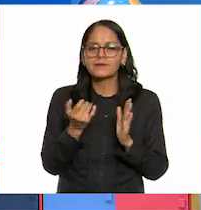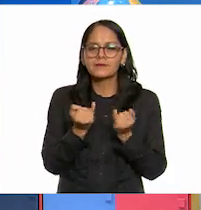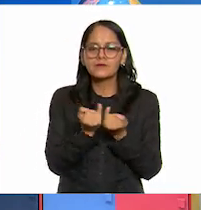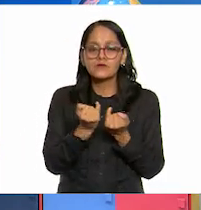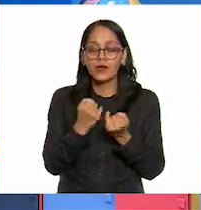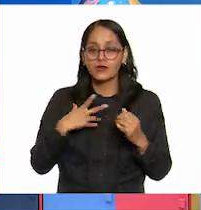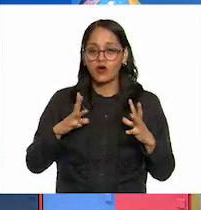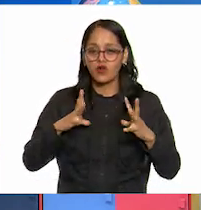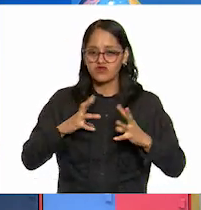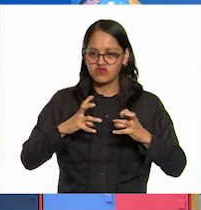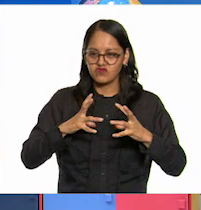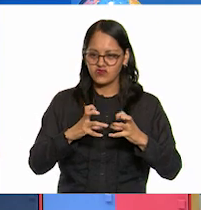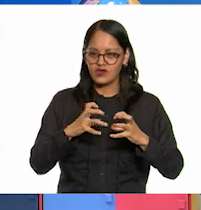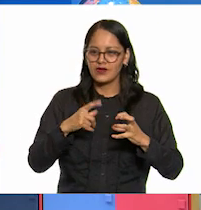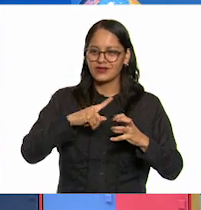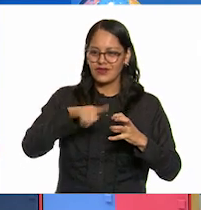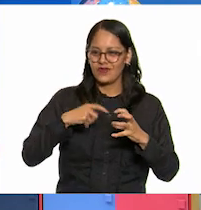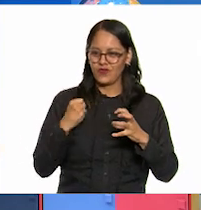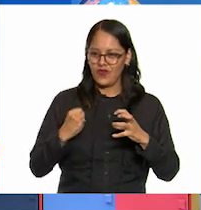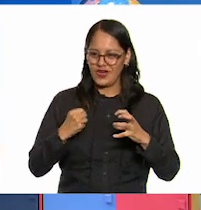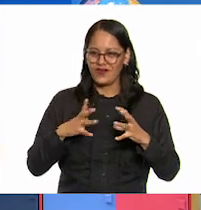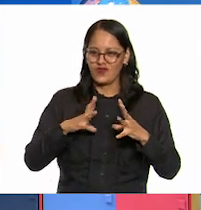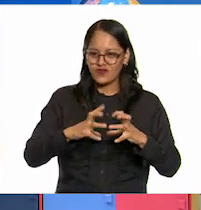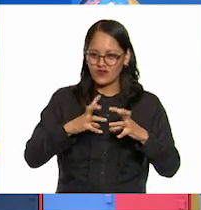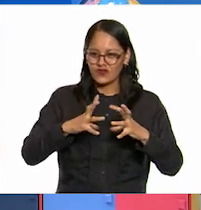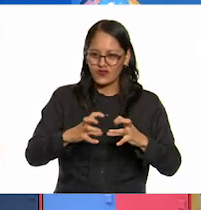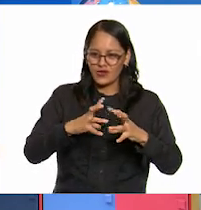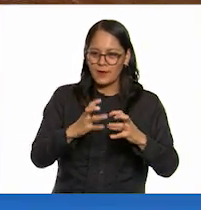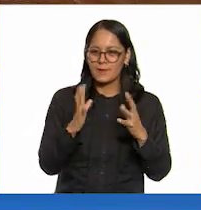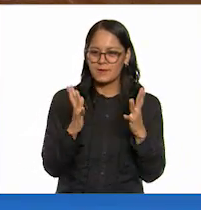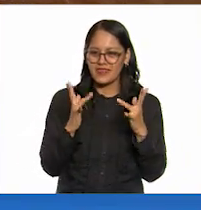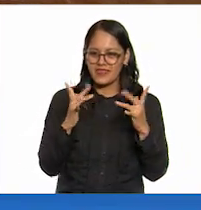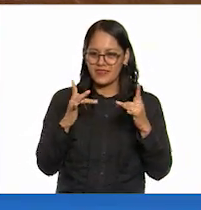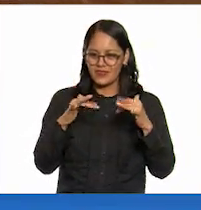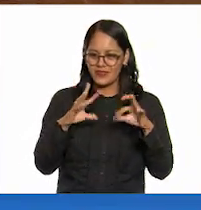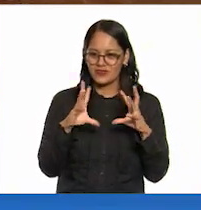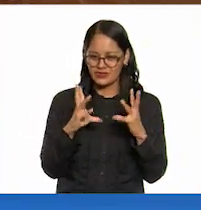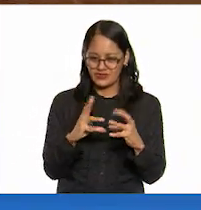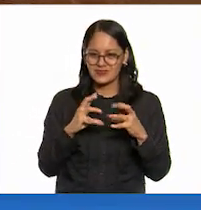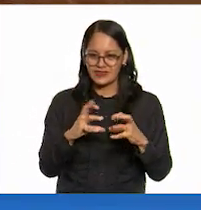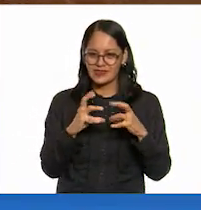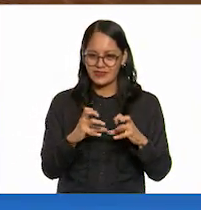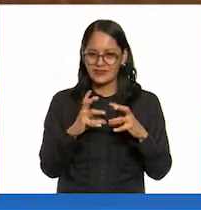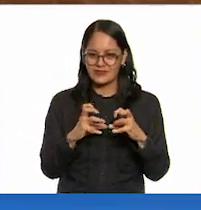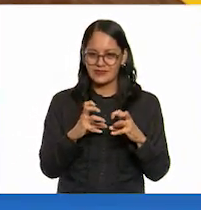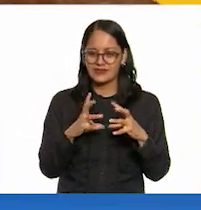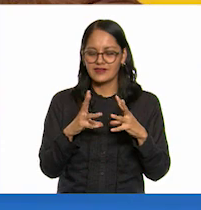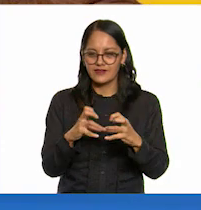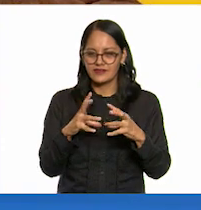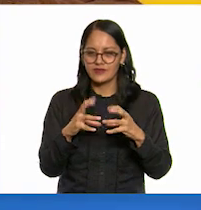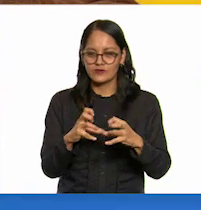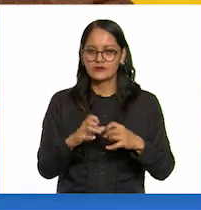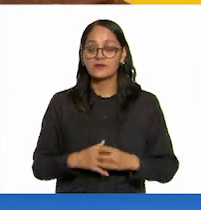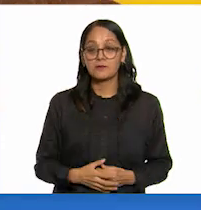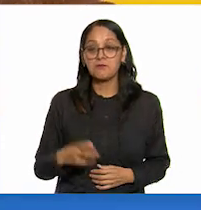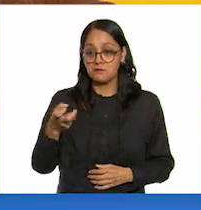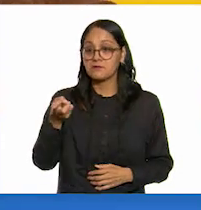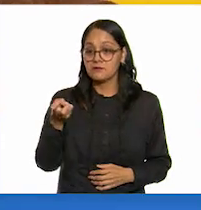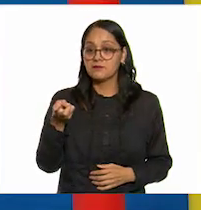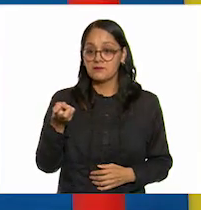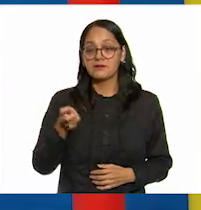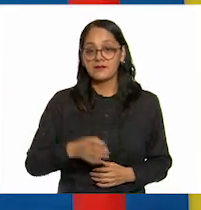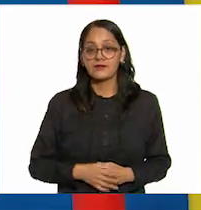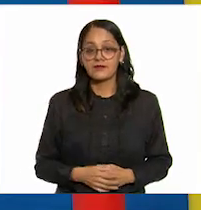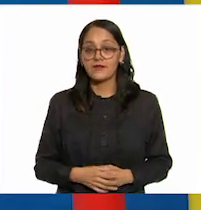si la pachurro con con fuerza con con la que aplico con mis dedos no sobre esta superficie mire efectivamente